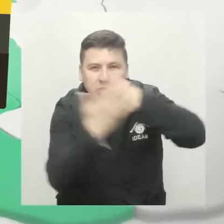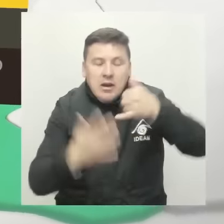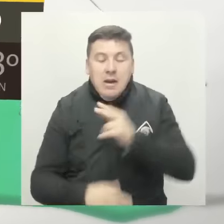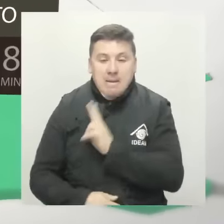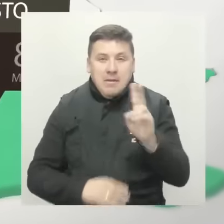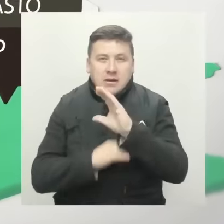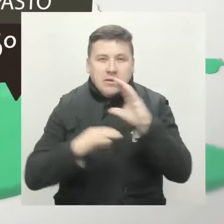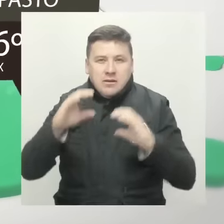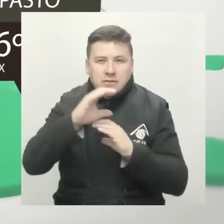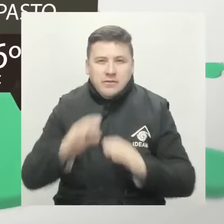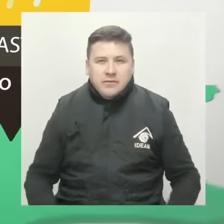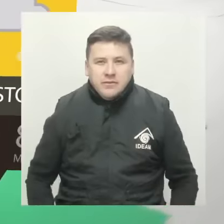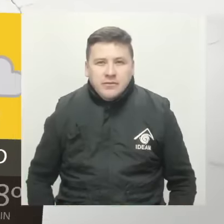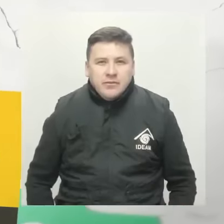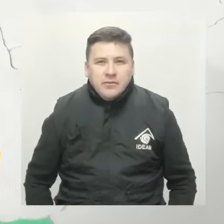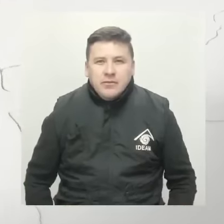Cauca.